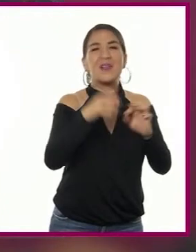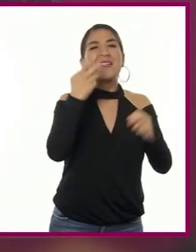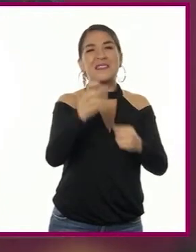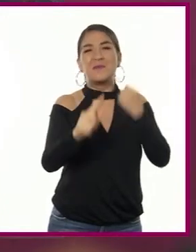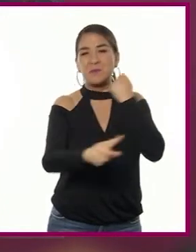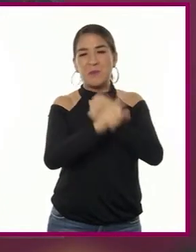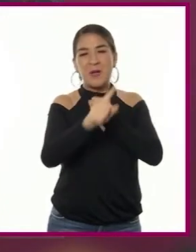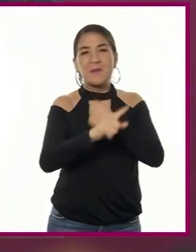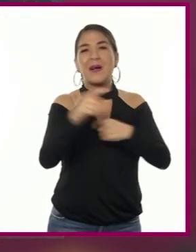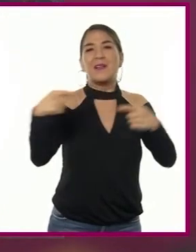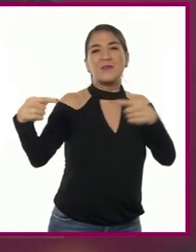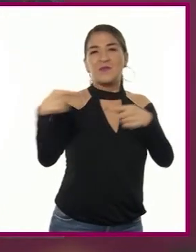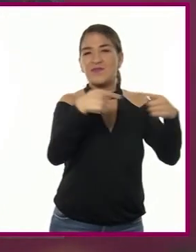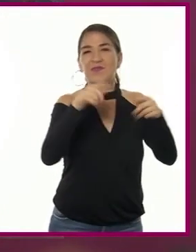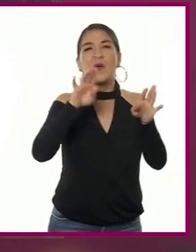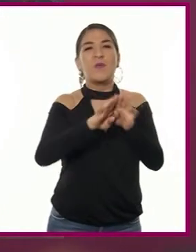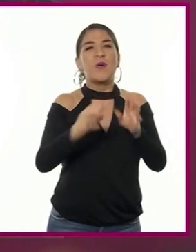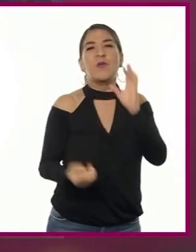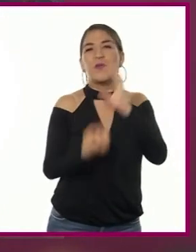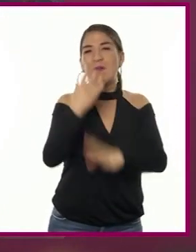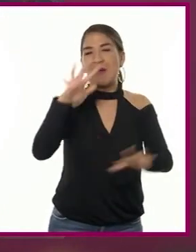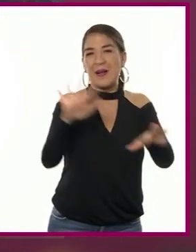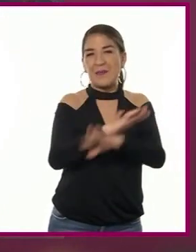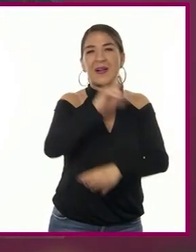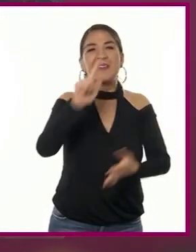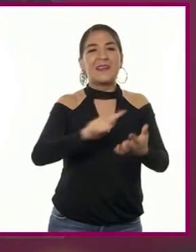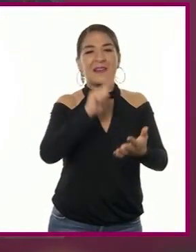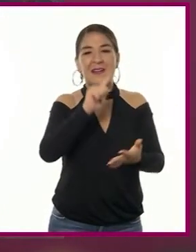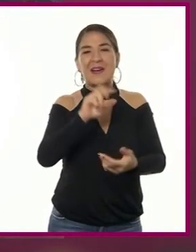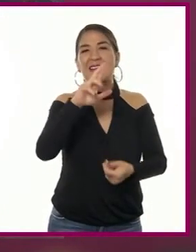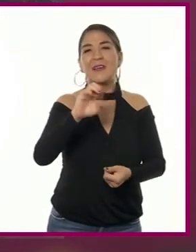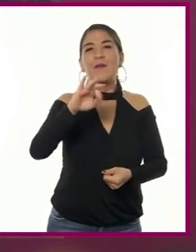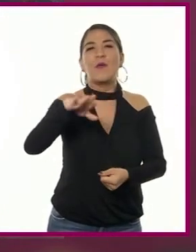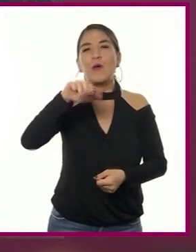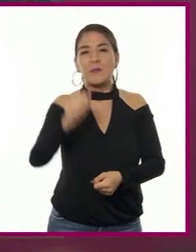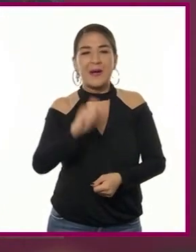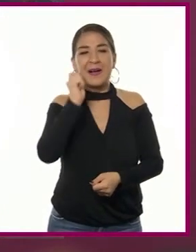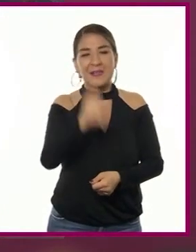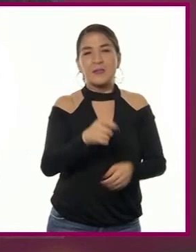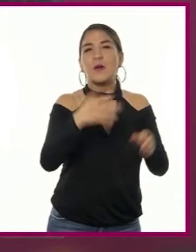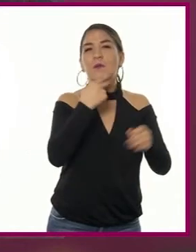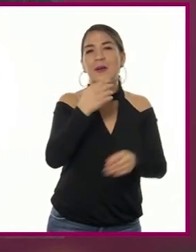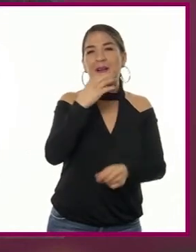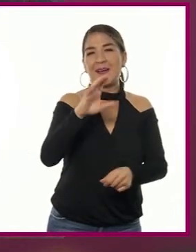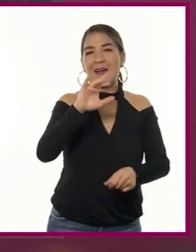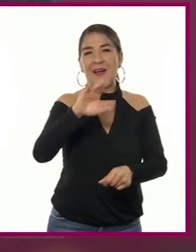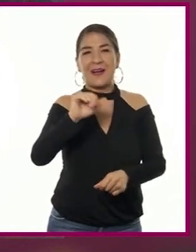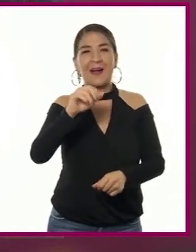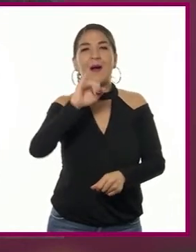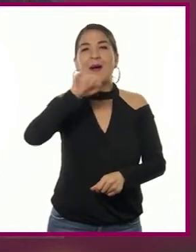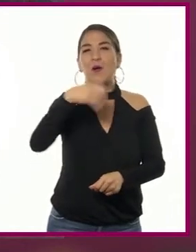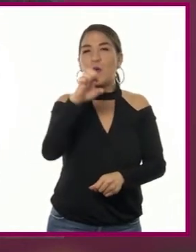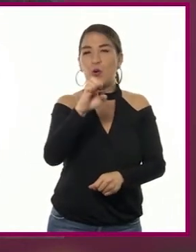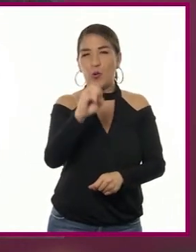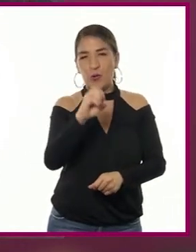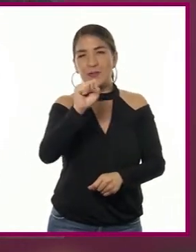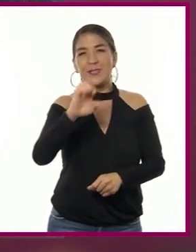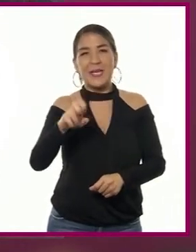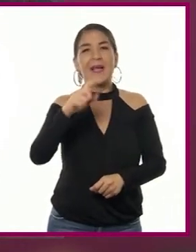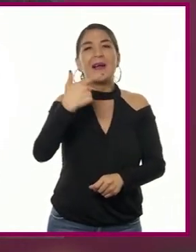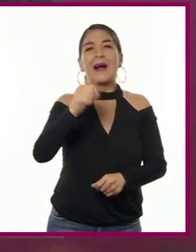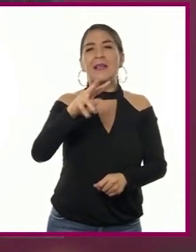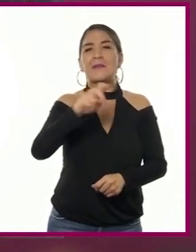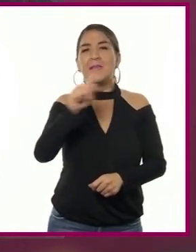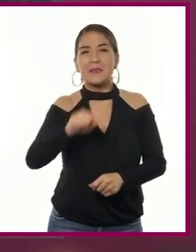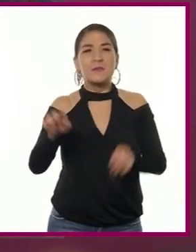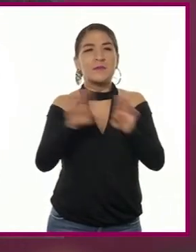que resultó del impulso reformista, encabezado por el rey Carlos III y su visitador general, José de Galvez, las modificaciones